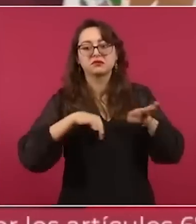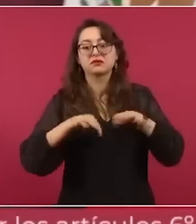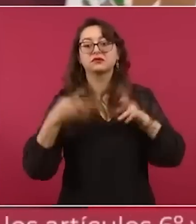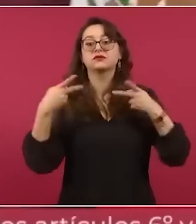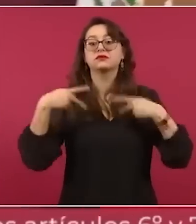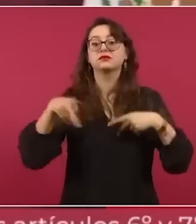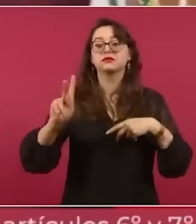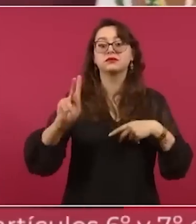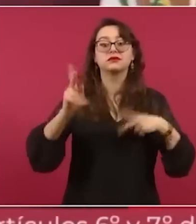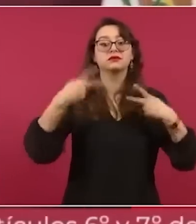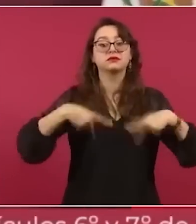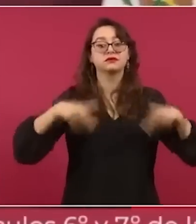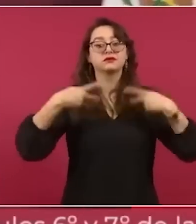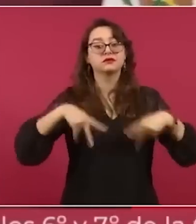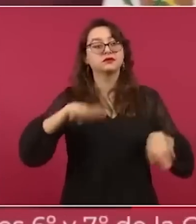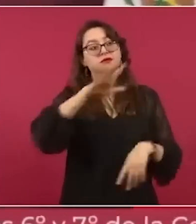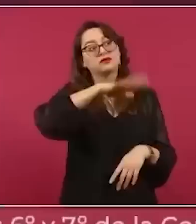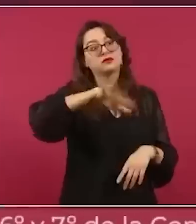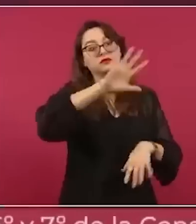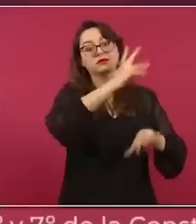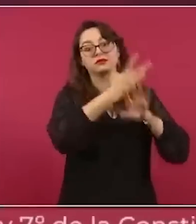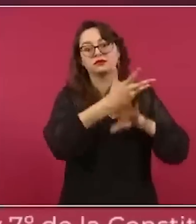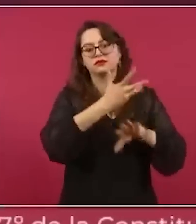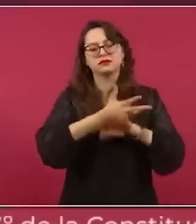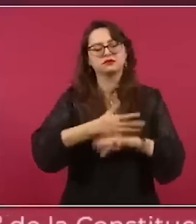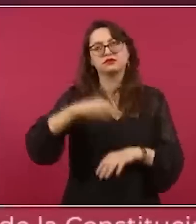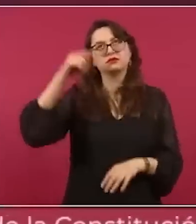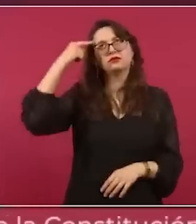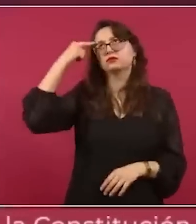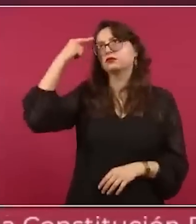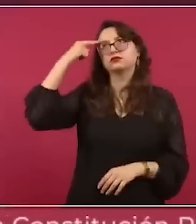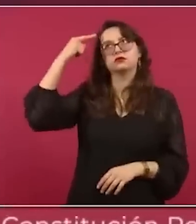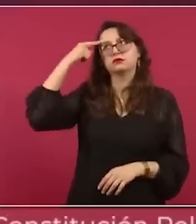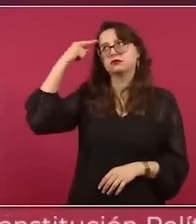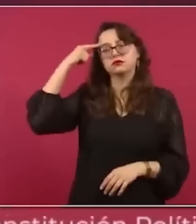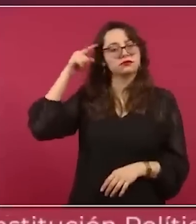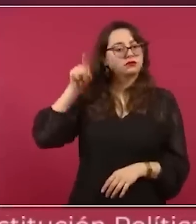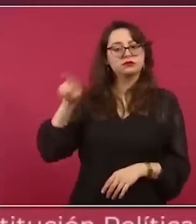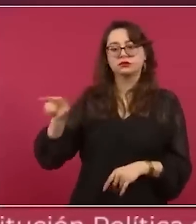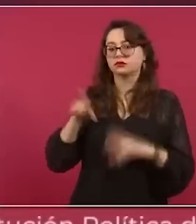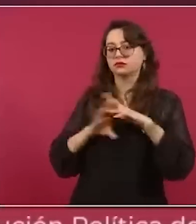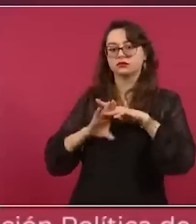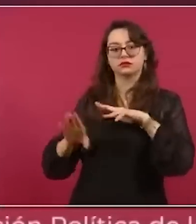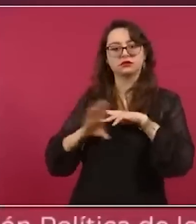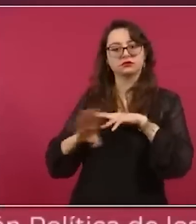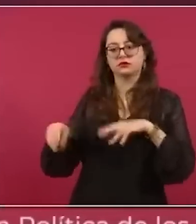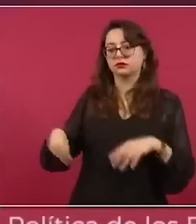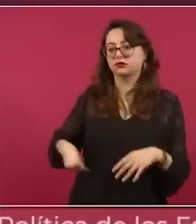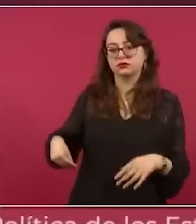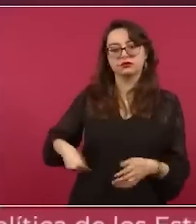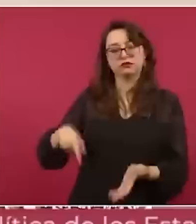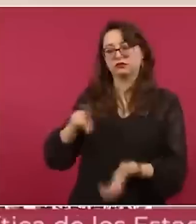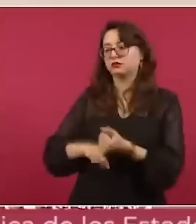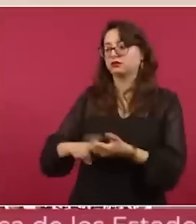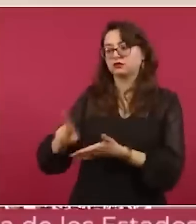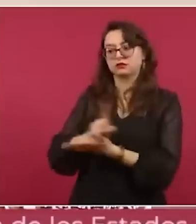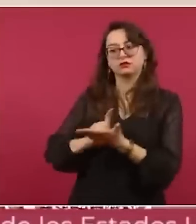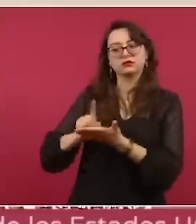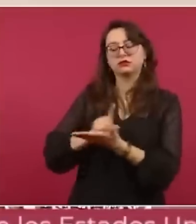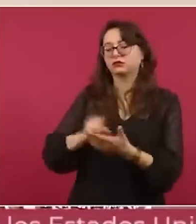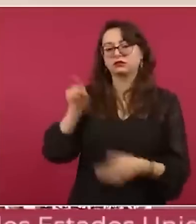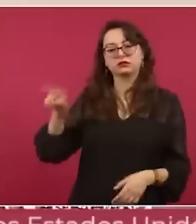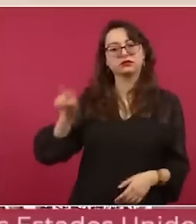ha habido mucha manipulación de autoridades